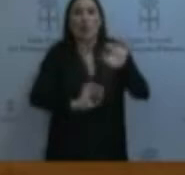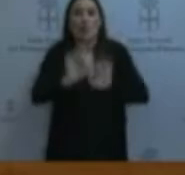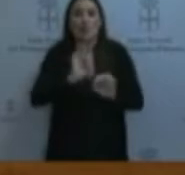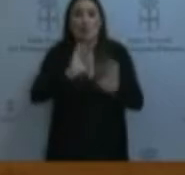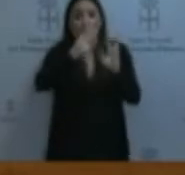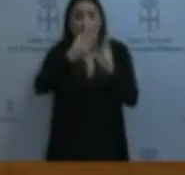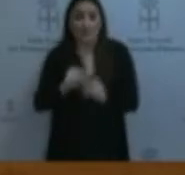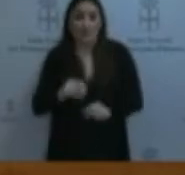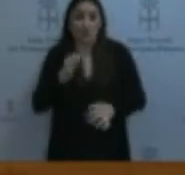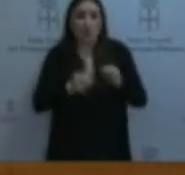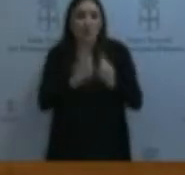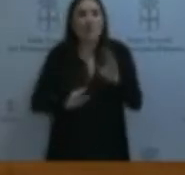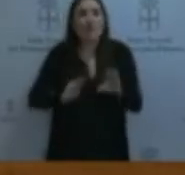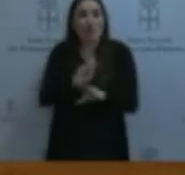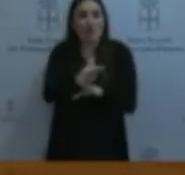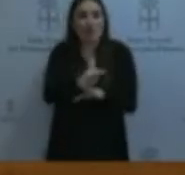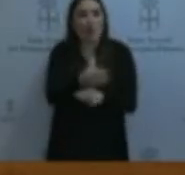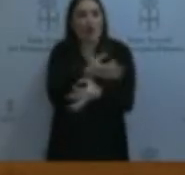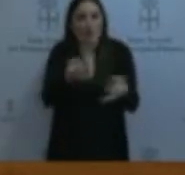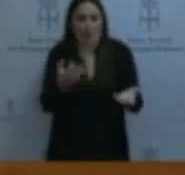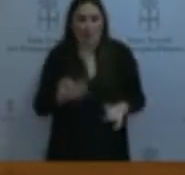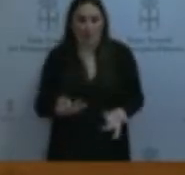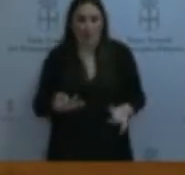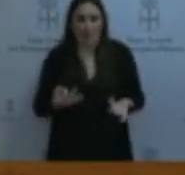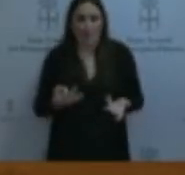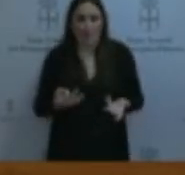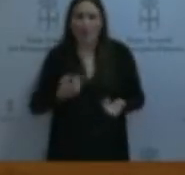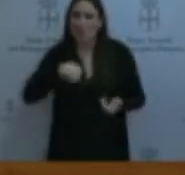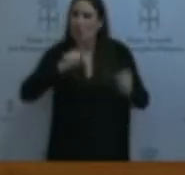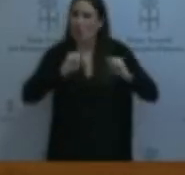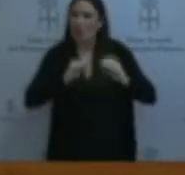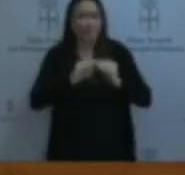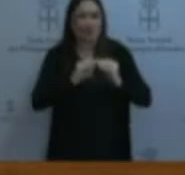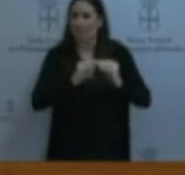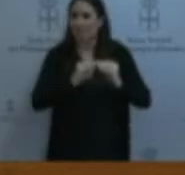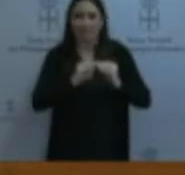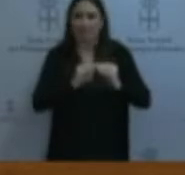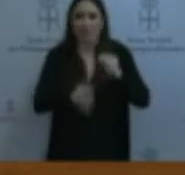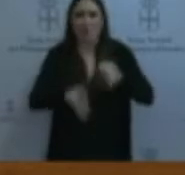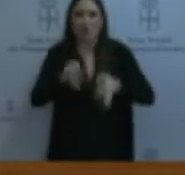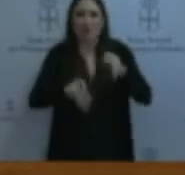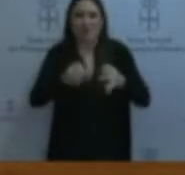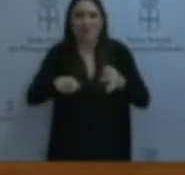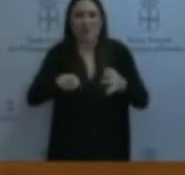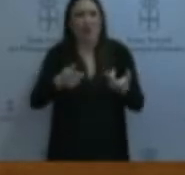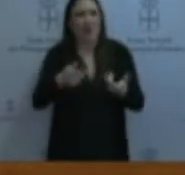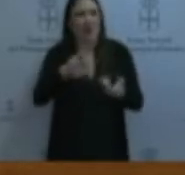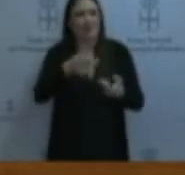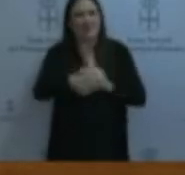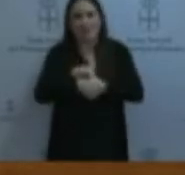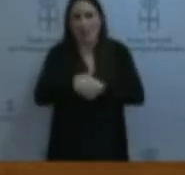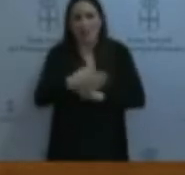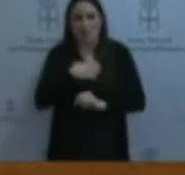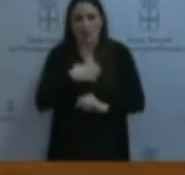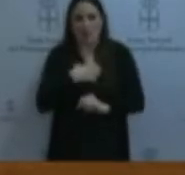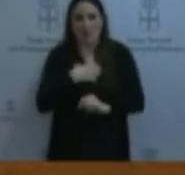justicia con una financiación adecuada. No compartimos que se cicaté con la justicia en Asturias. Nos hubiera